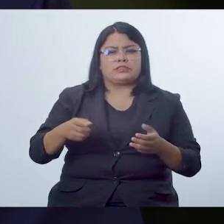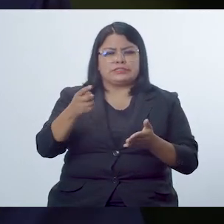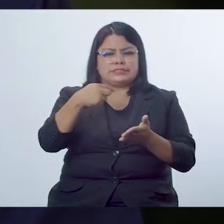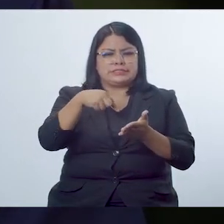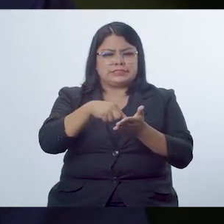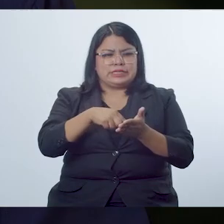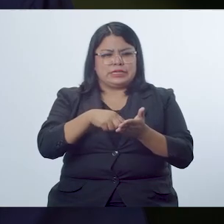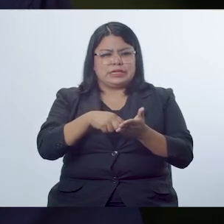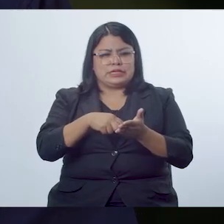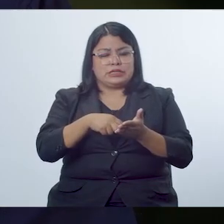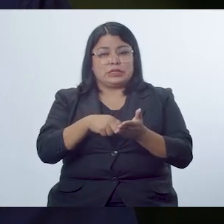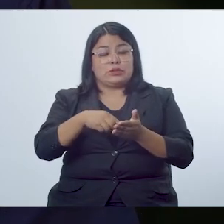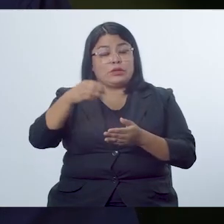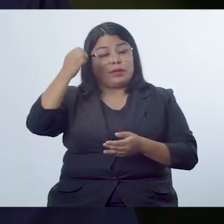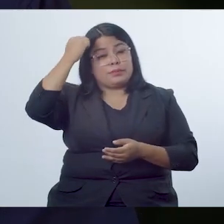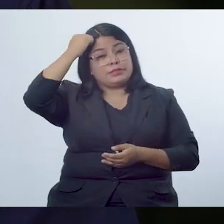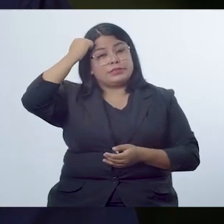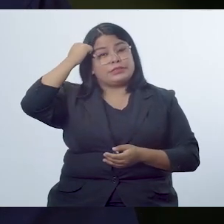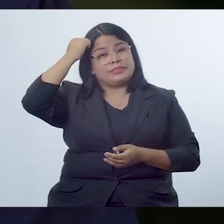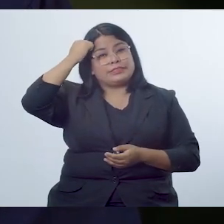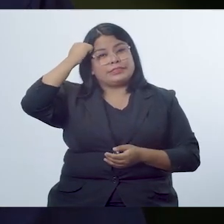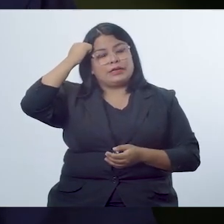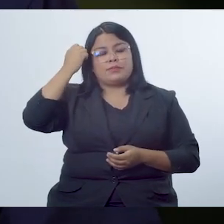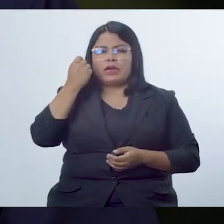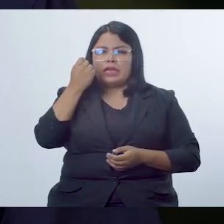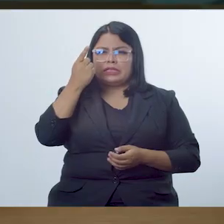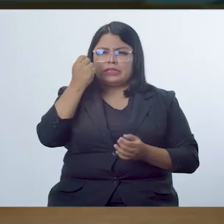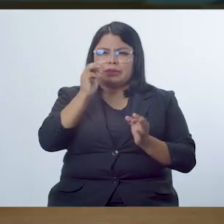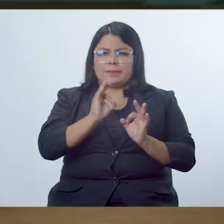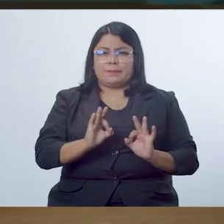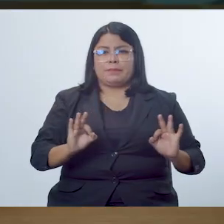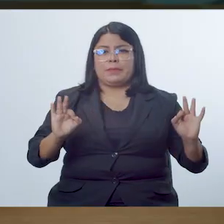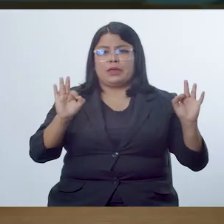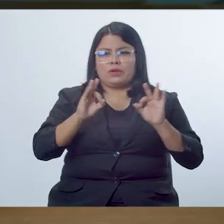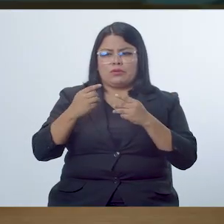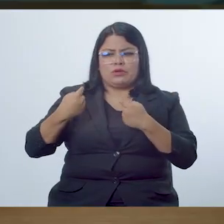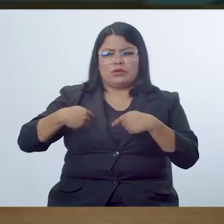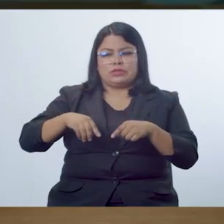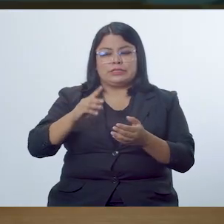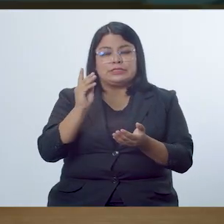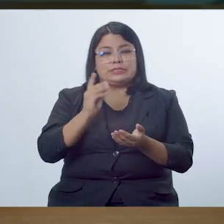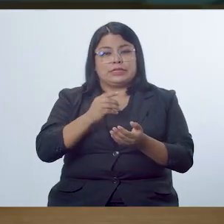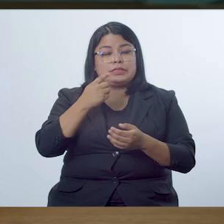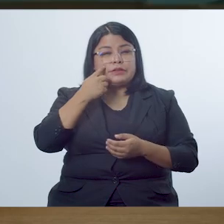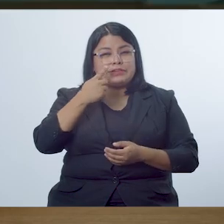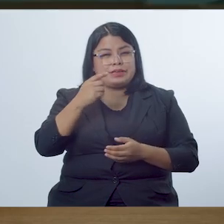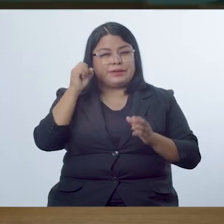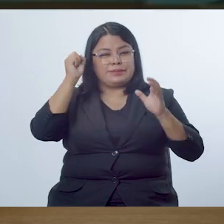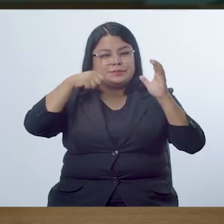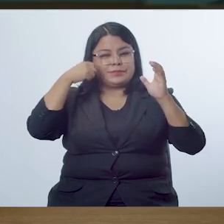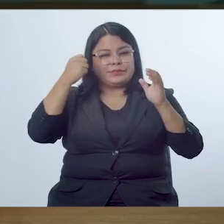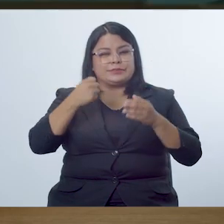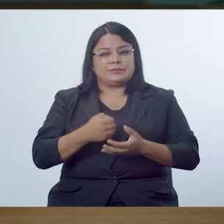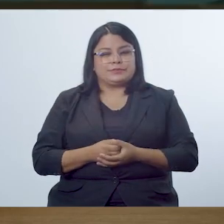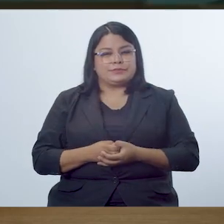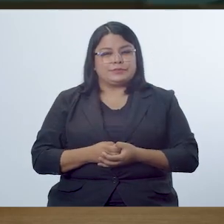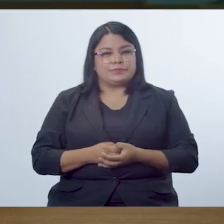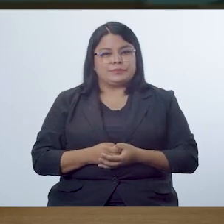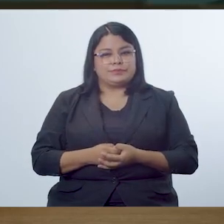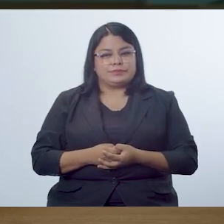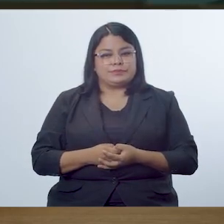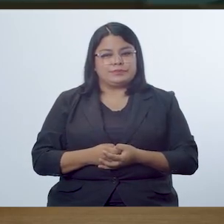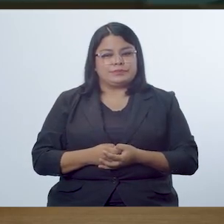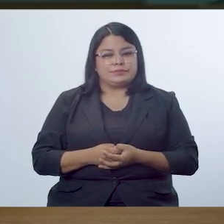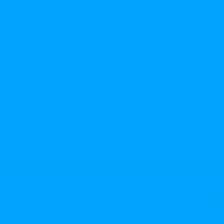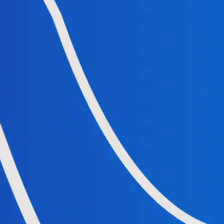protagónico en la construcción de los aprendizajes. Para comprender mejor esta secuencia didáctica, veamos el siguiente video.